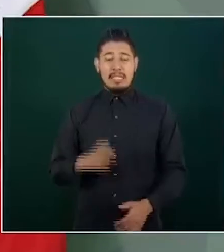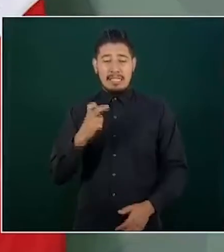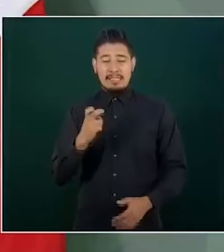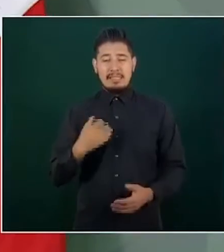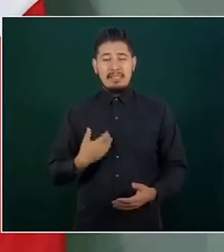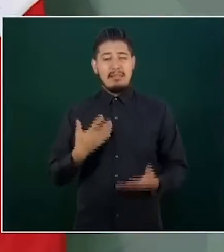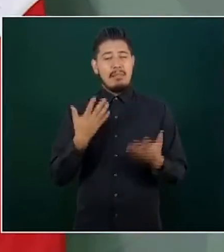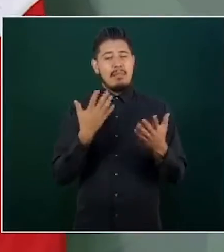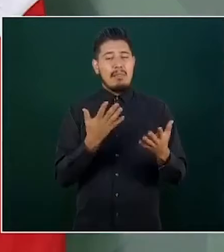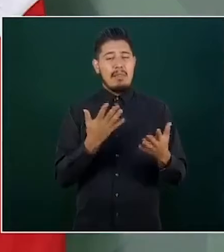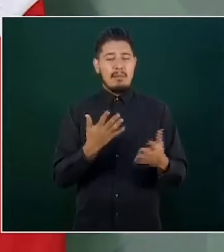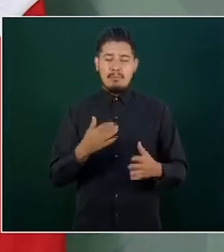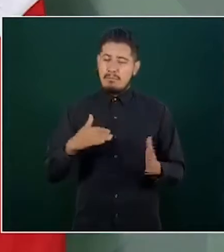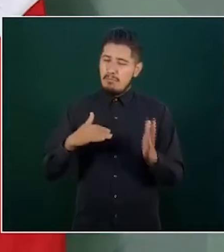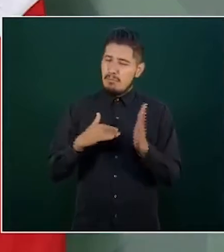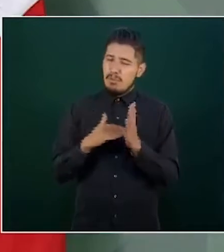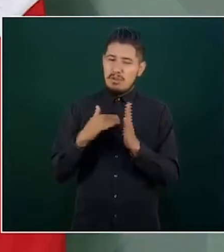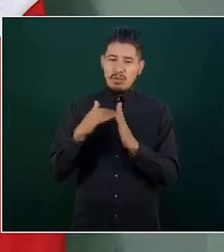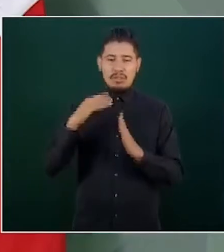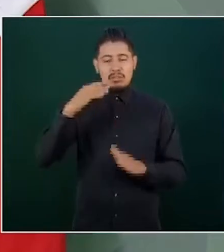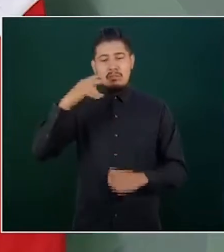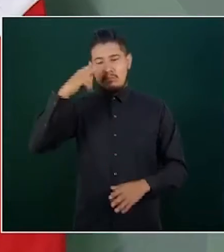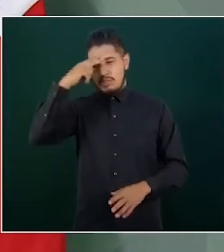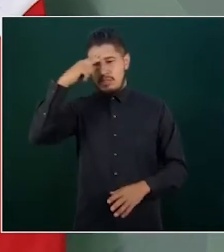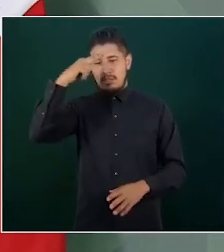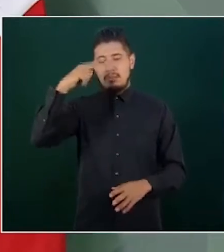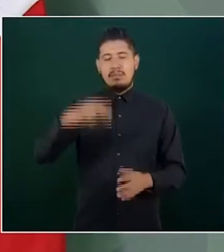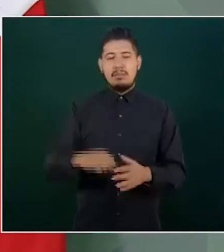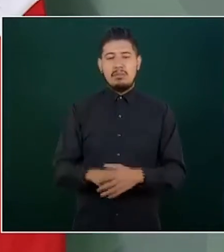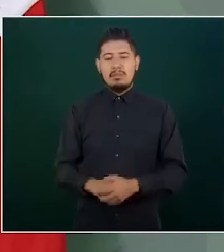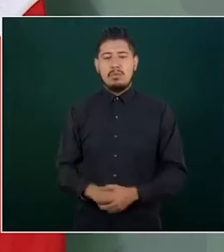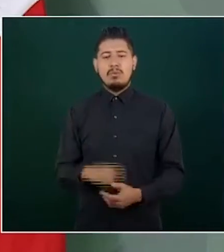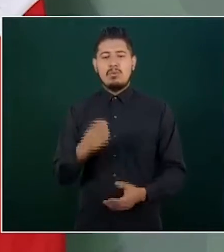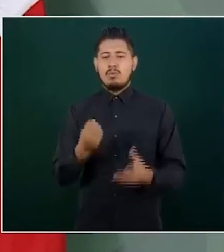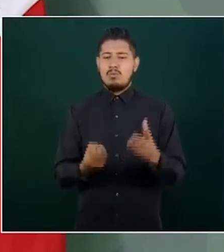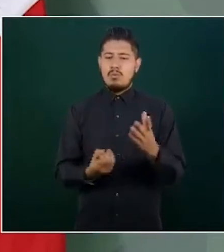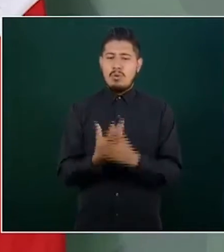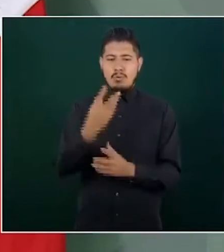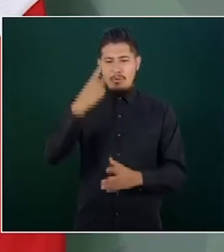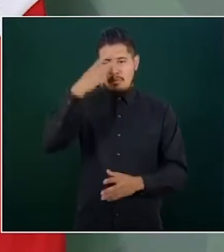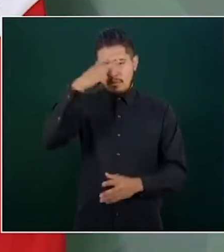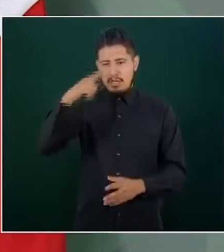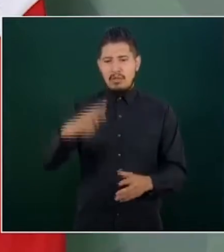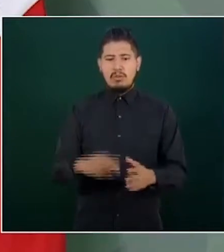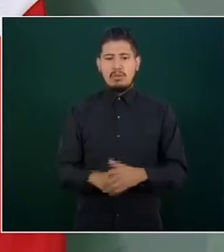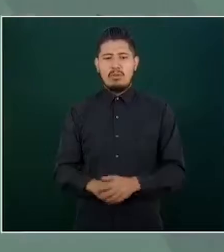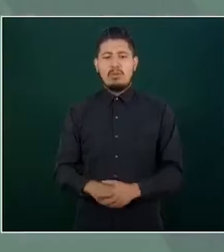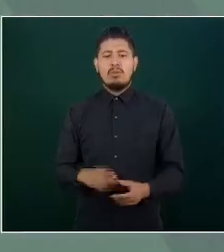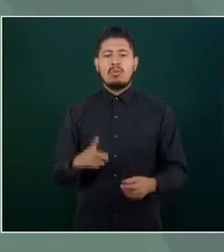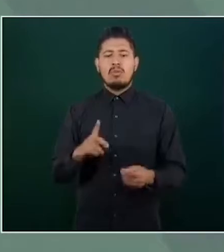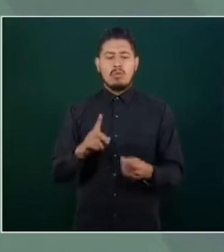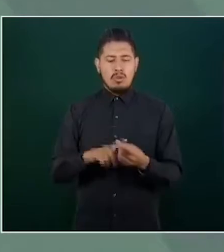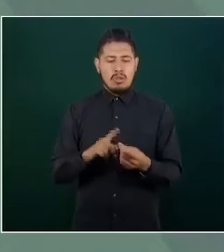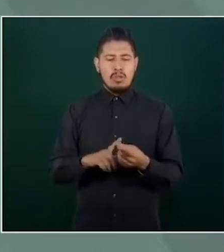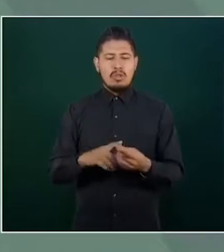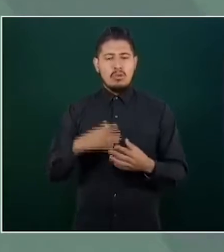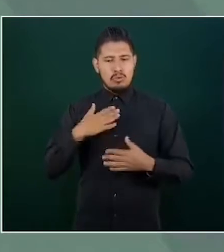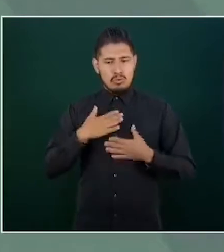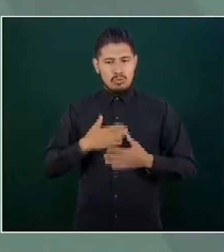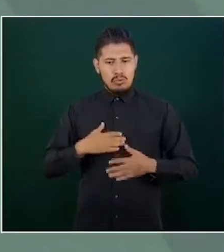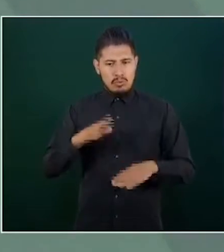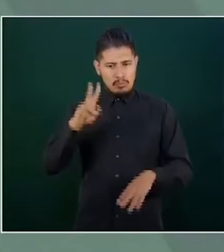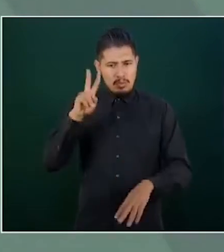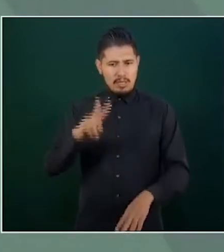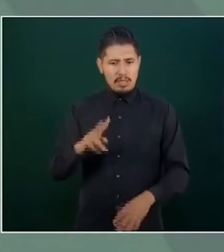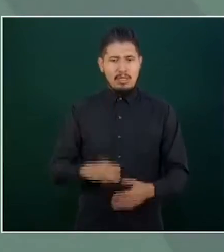Respecto al sistema de salud, López Obrador destacó que unirán esfuerzos para fortalecerlo en el Estado a través del IMSS-Bienestar, con el objetivo